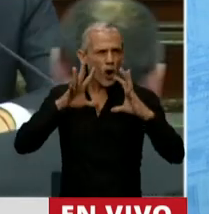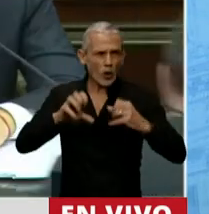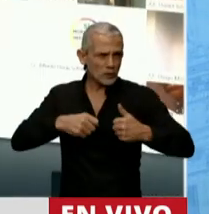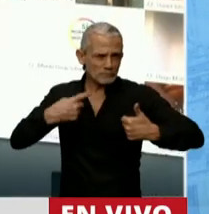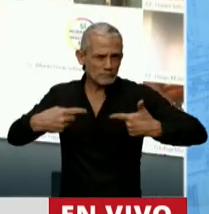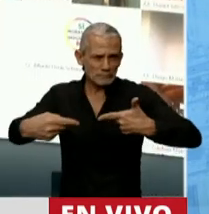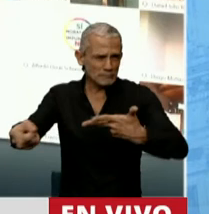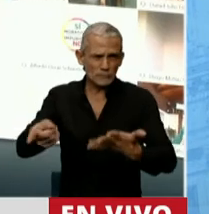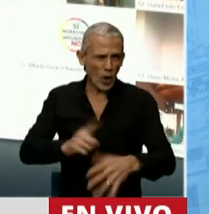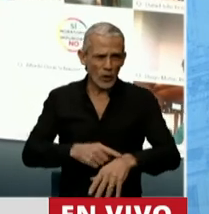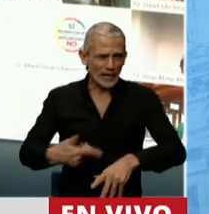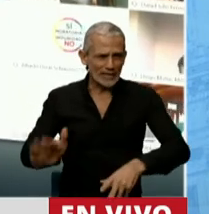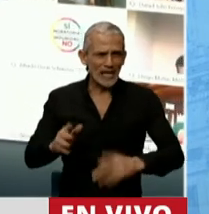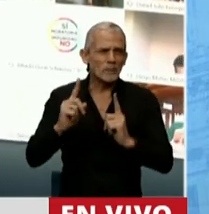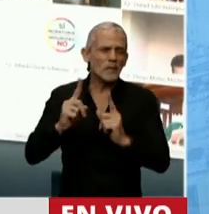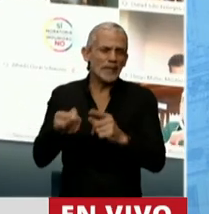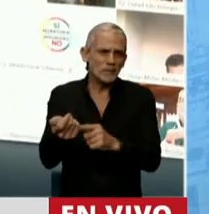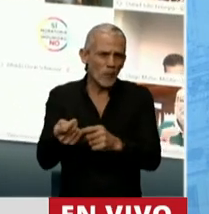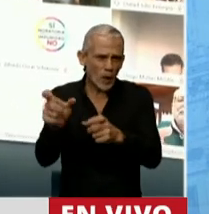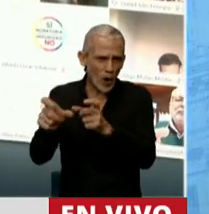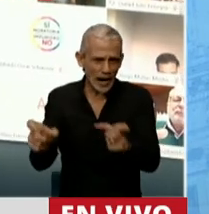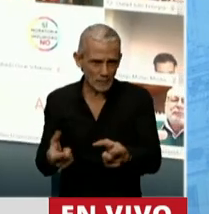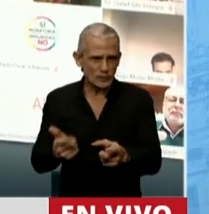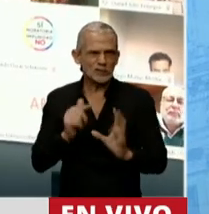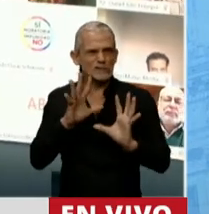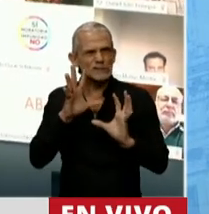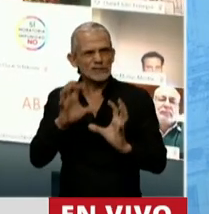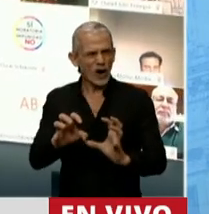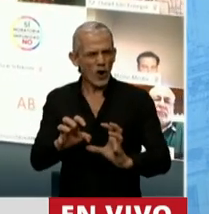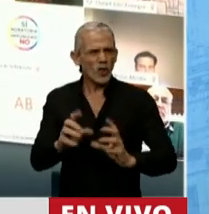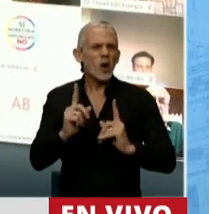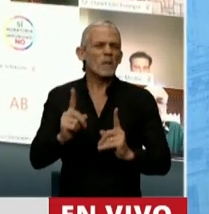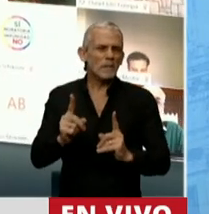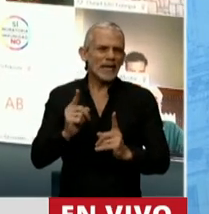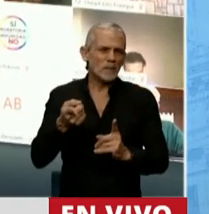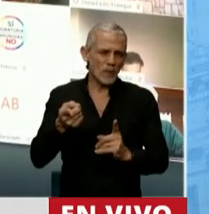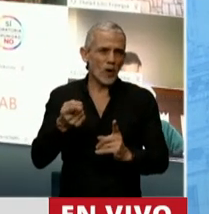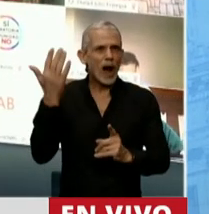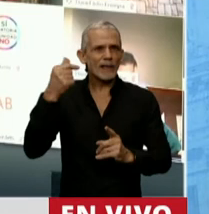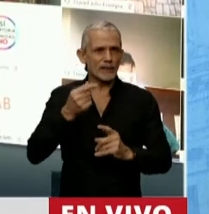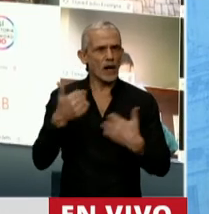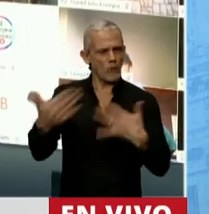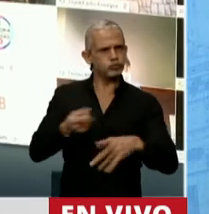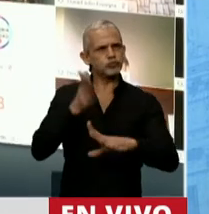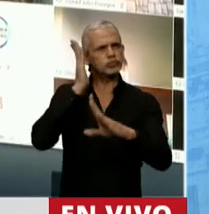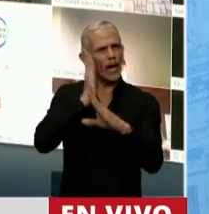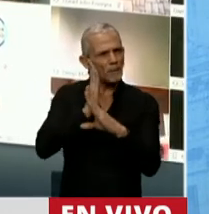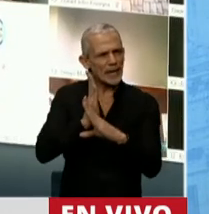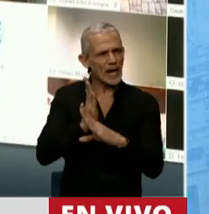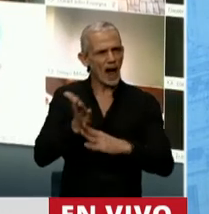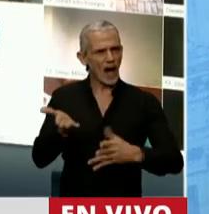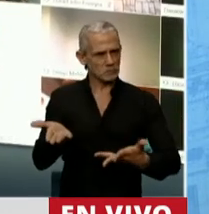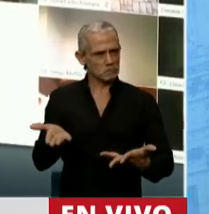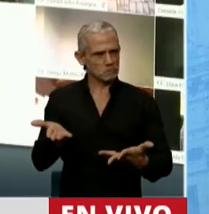seriales. Son los mismos que convalidaron el espionaje, son los mismos